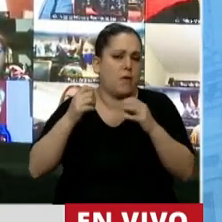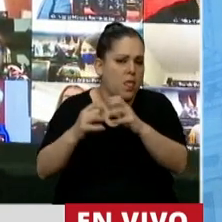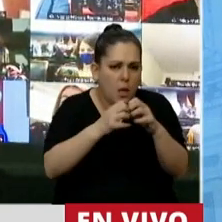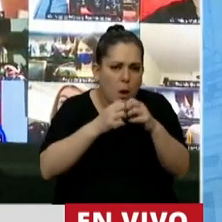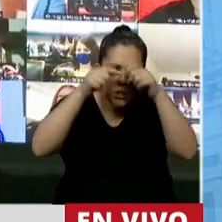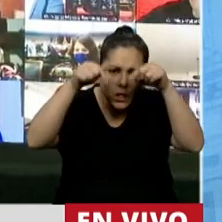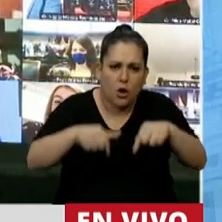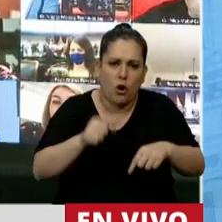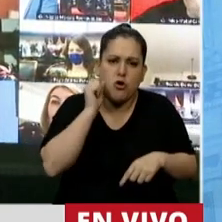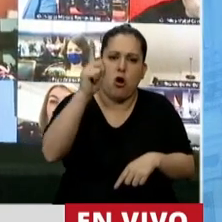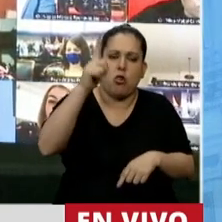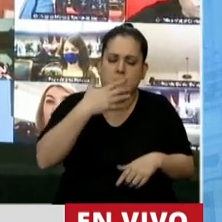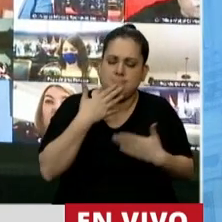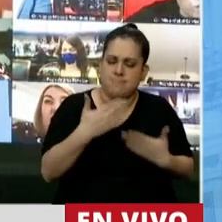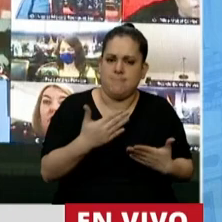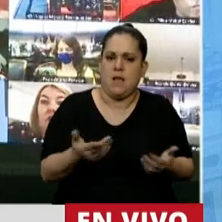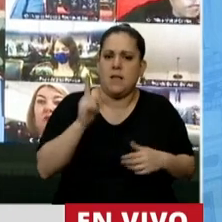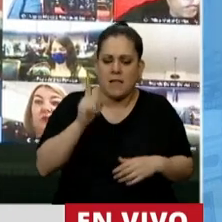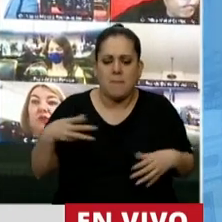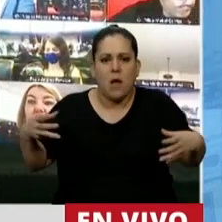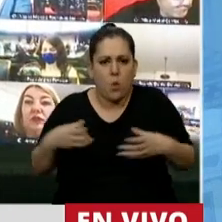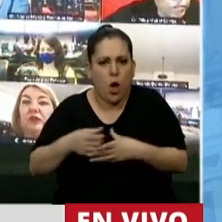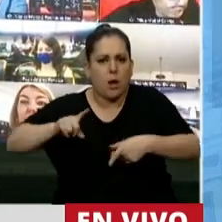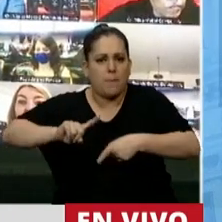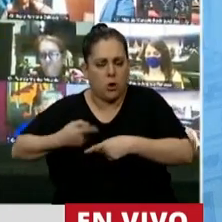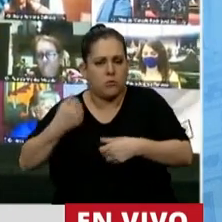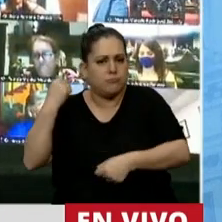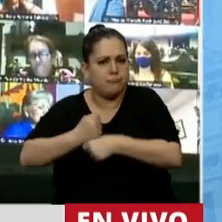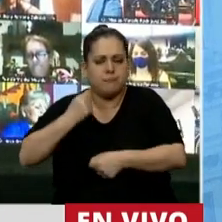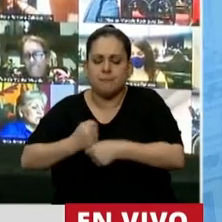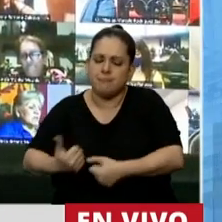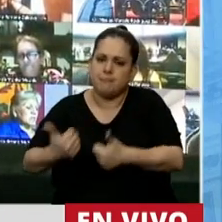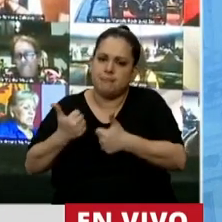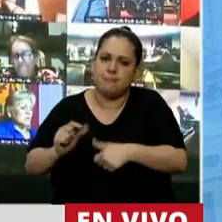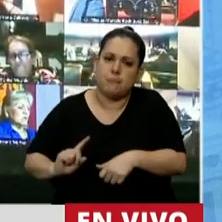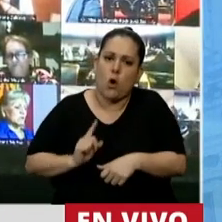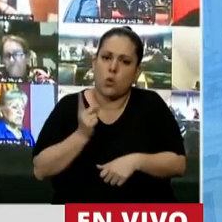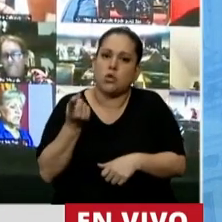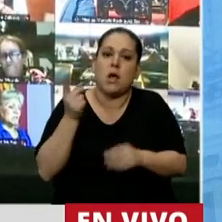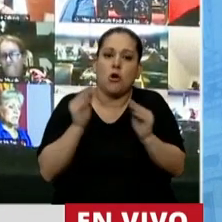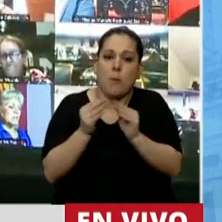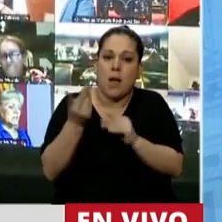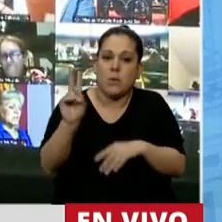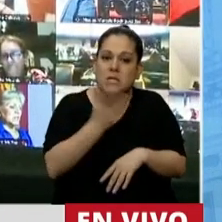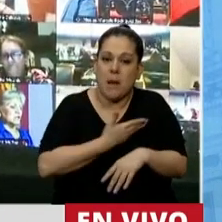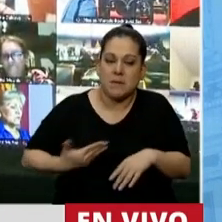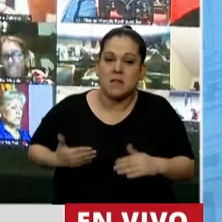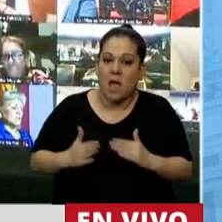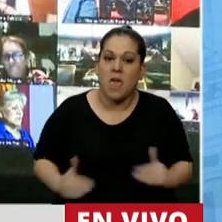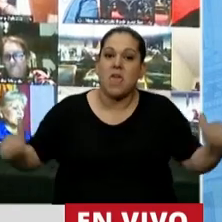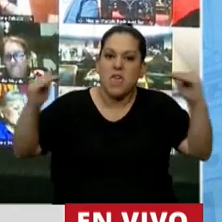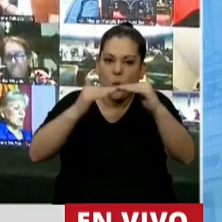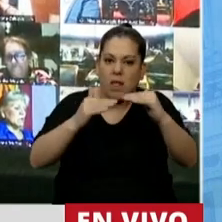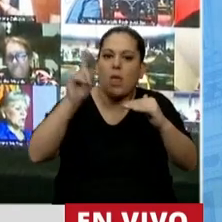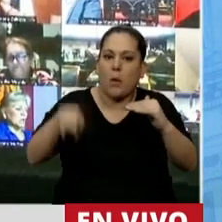que estamos orgullosos del trabajo que ha realizado nuestro bloque, y que como dice nuestra compañera Vicepresidenta, la igualdad es una construcción